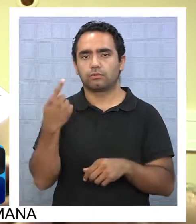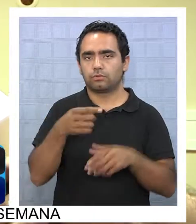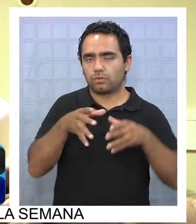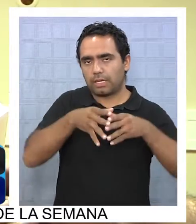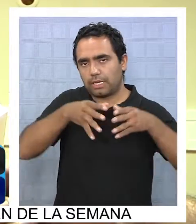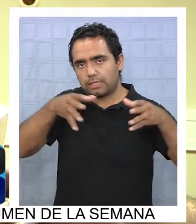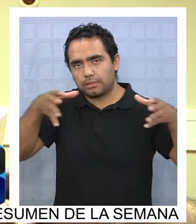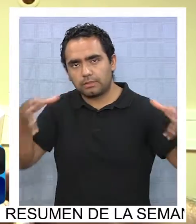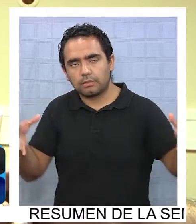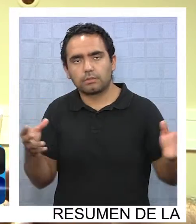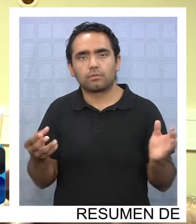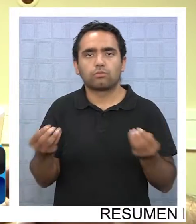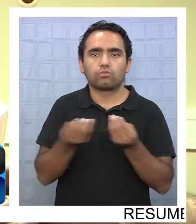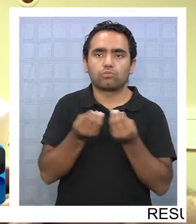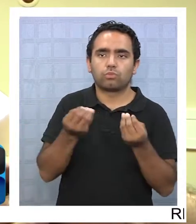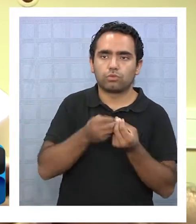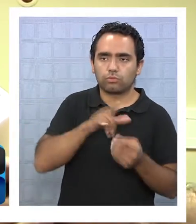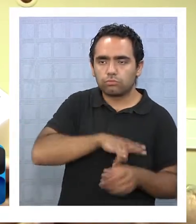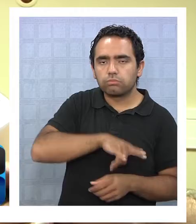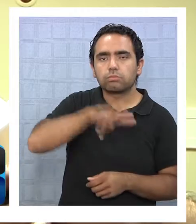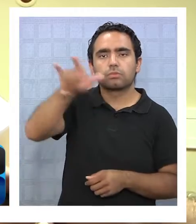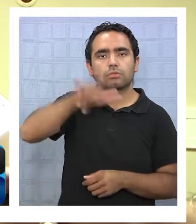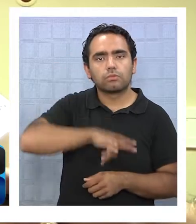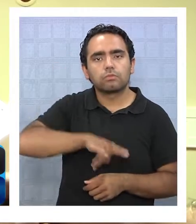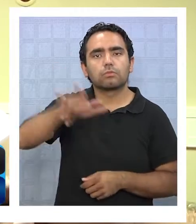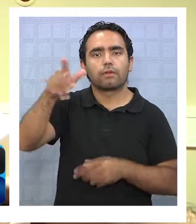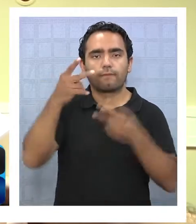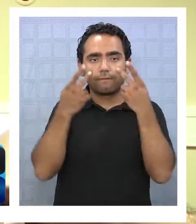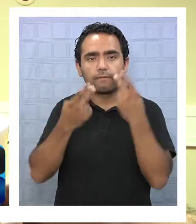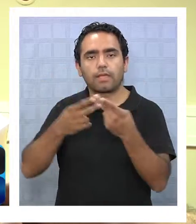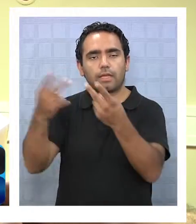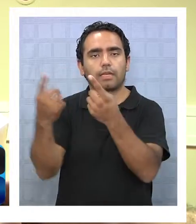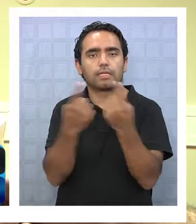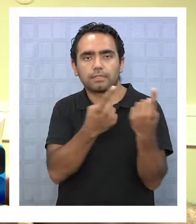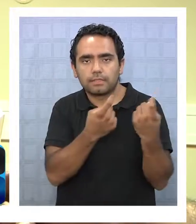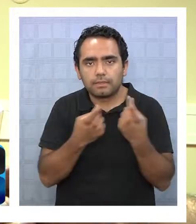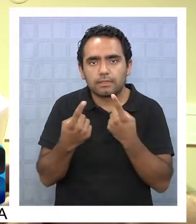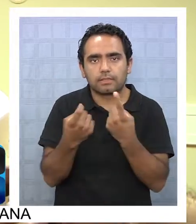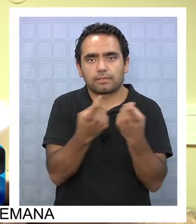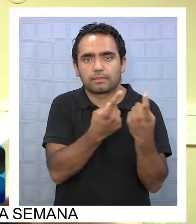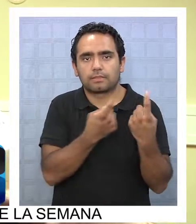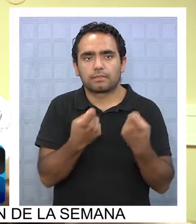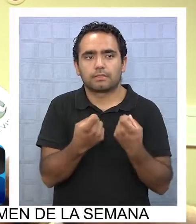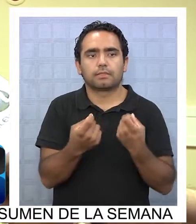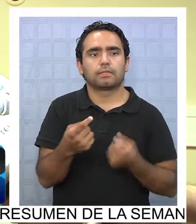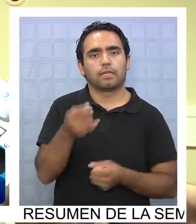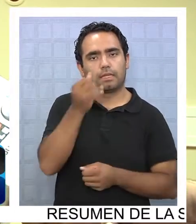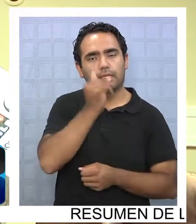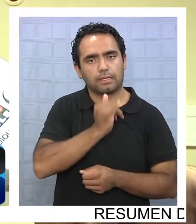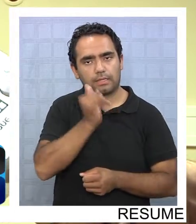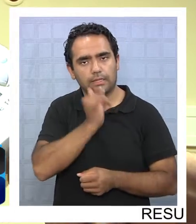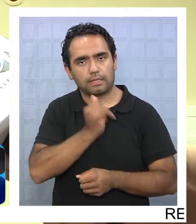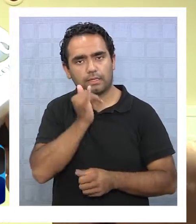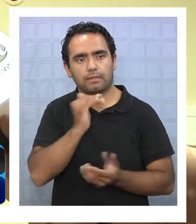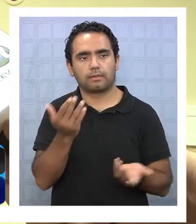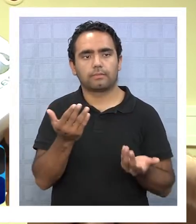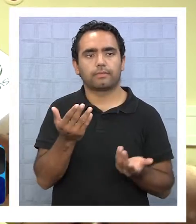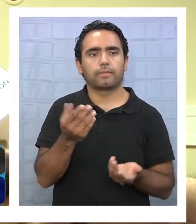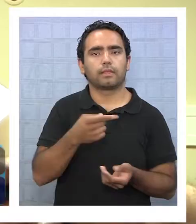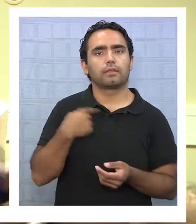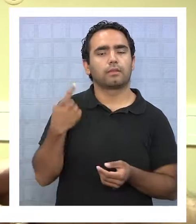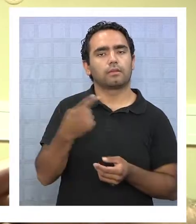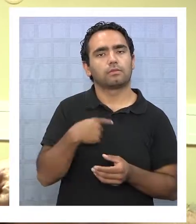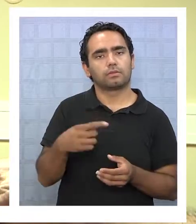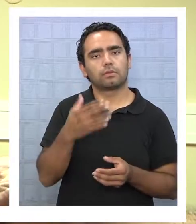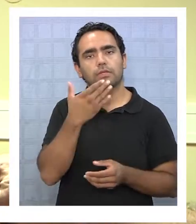crecido, hemos aumentado frecuencias, atendiendo las necesidades del mercado en realidad iquiqueño y nos hemos